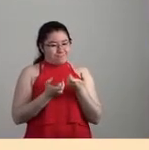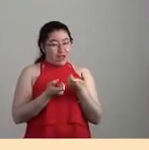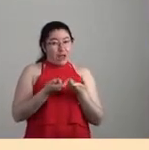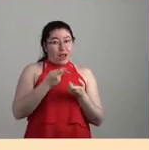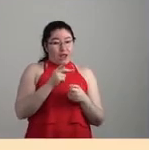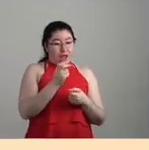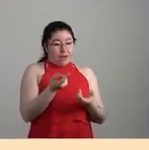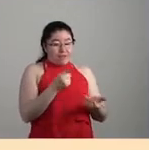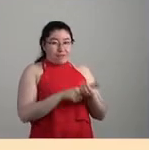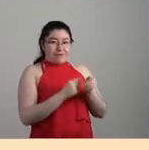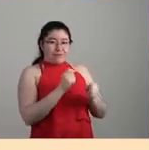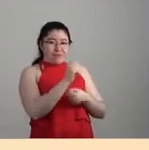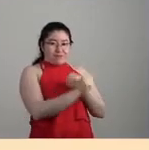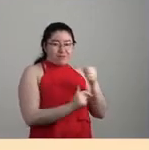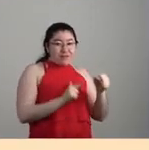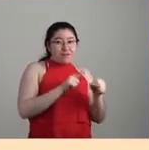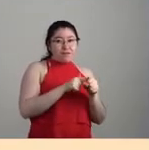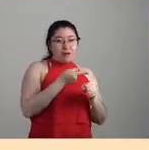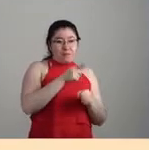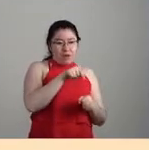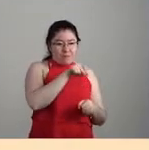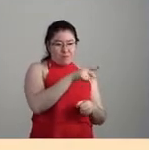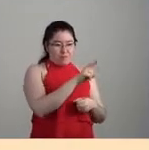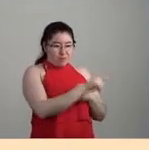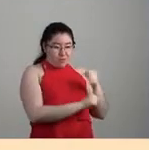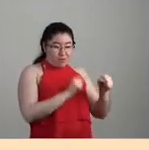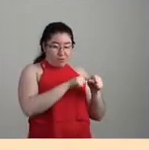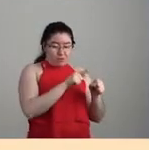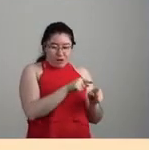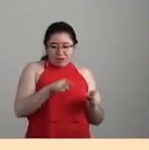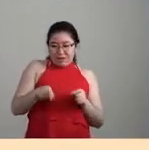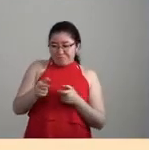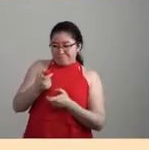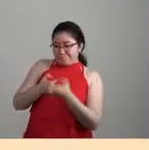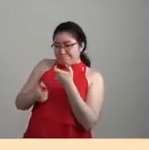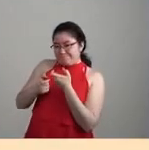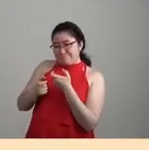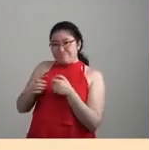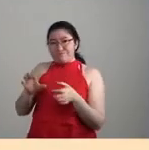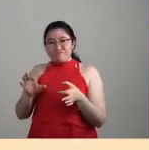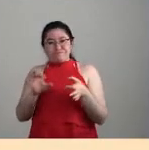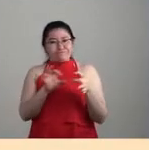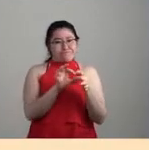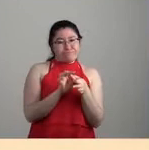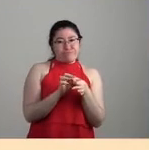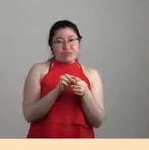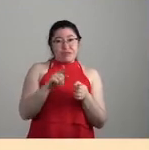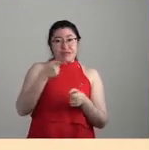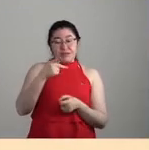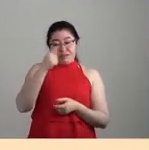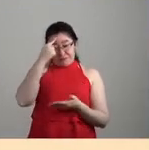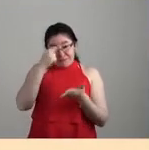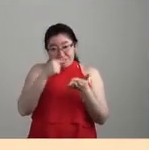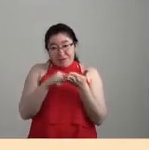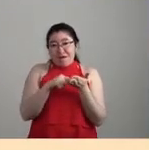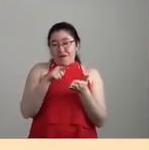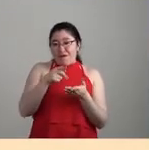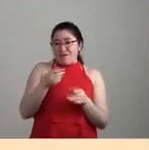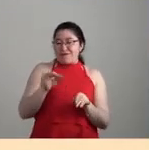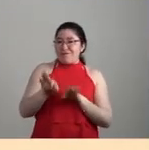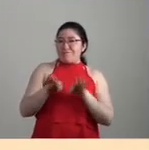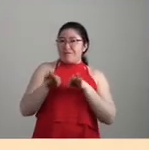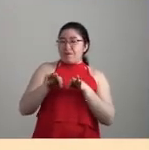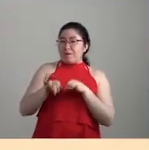naturalezas en el capital. Entonces, me parece que es todo un esfuerzo muy interesante que lo van a poder, de alguna manera,